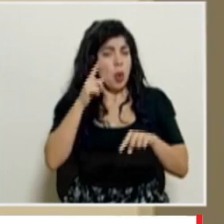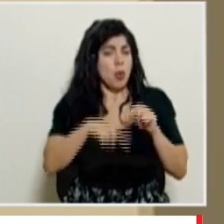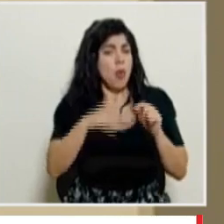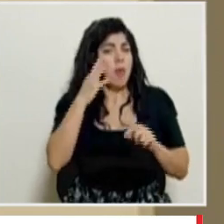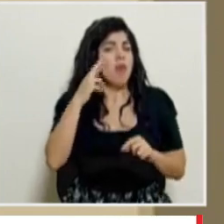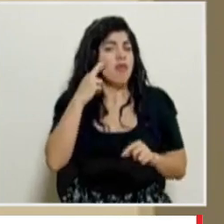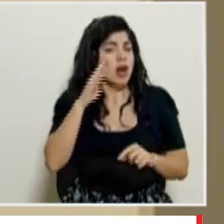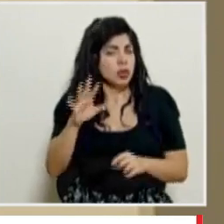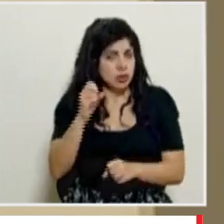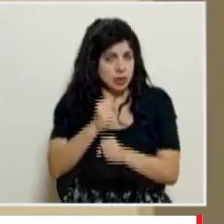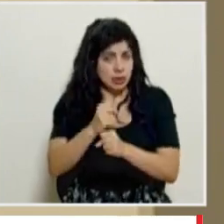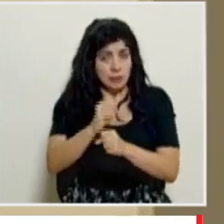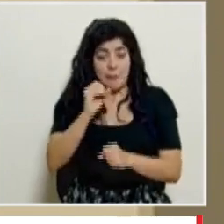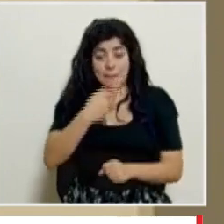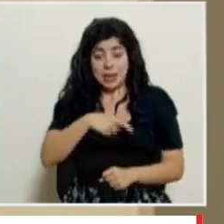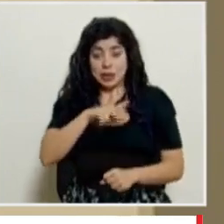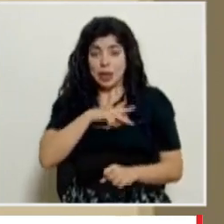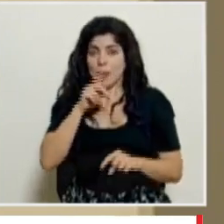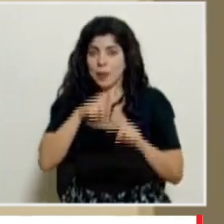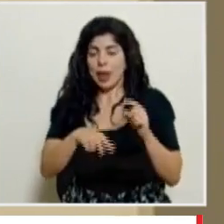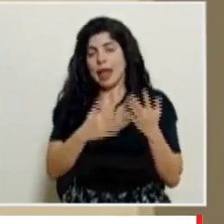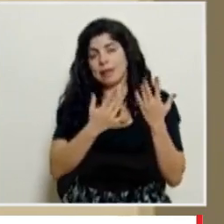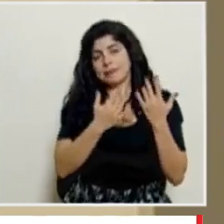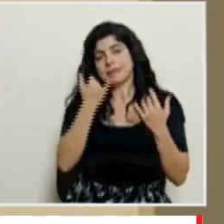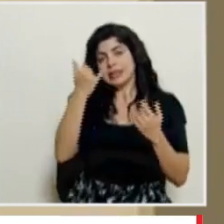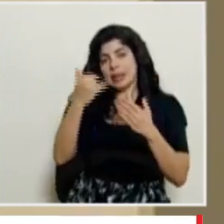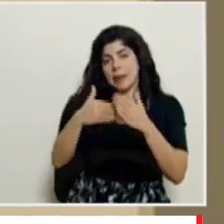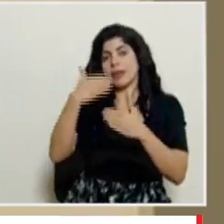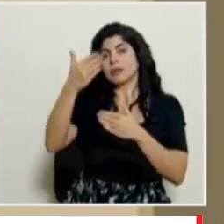laboral o personal se vuelven a llamar después